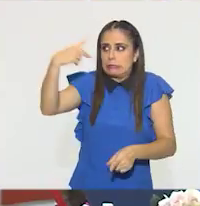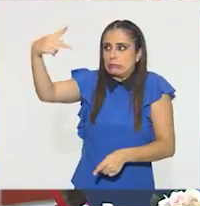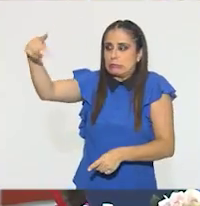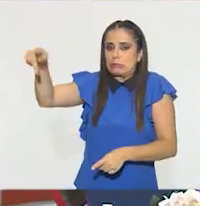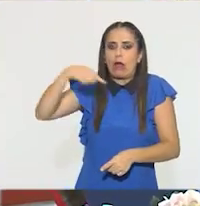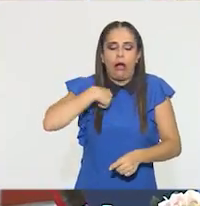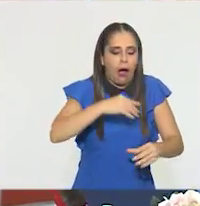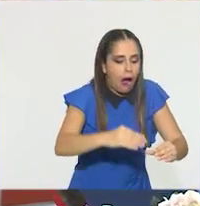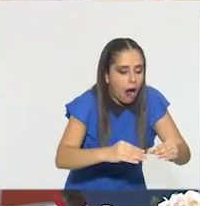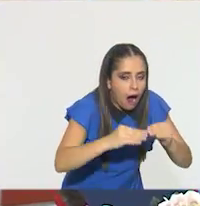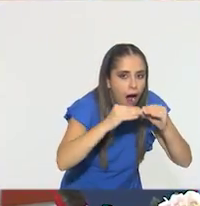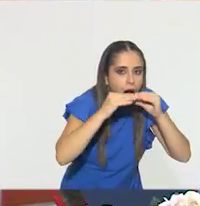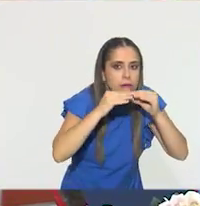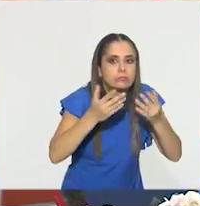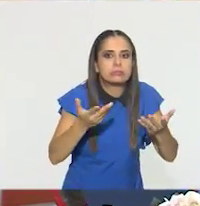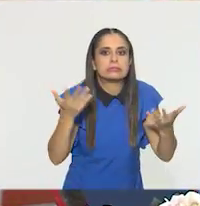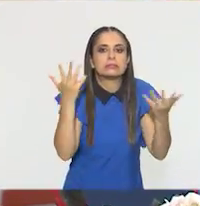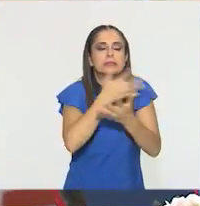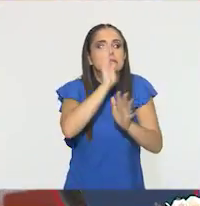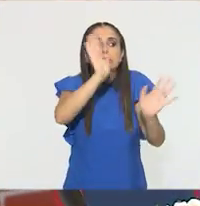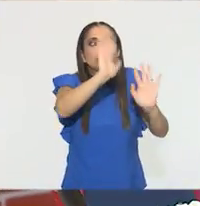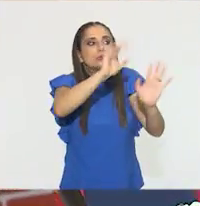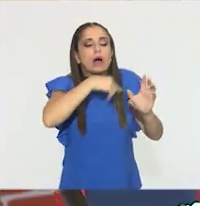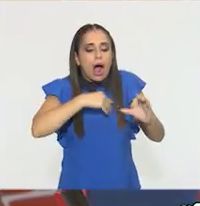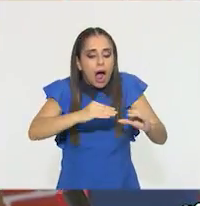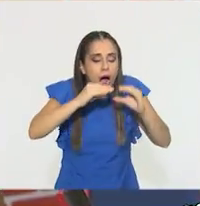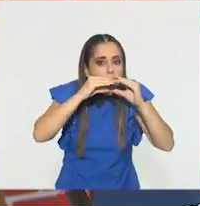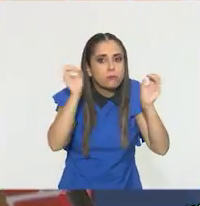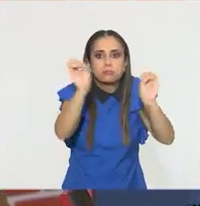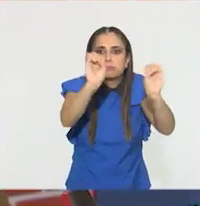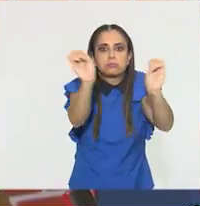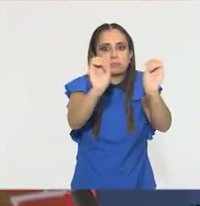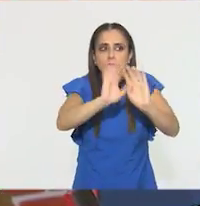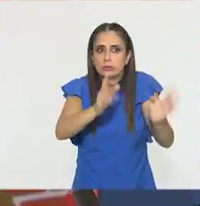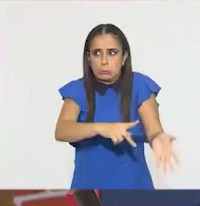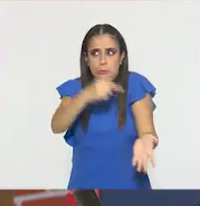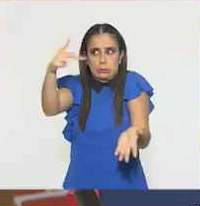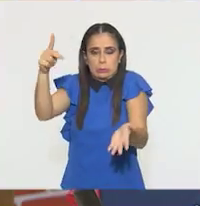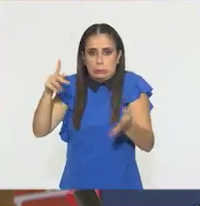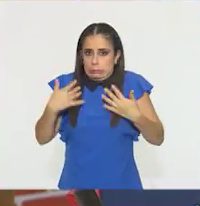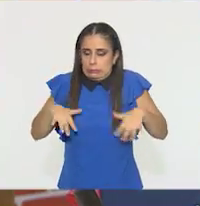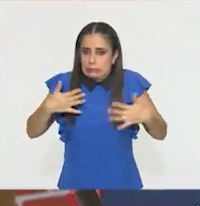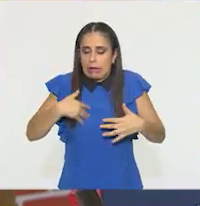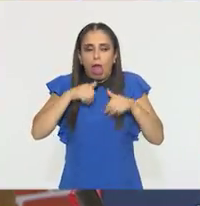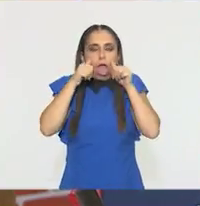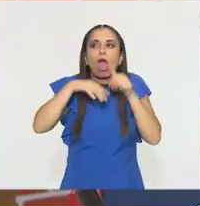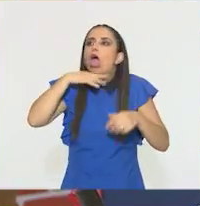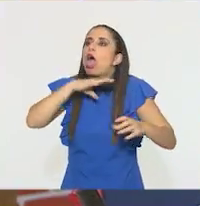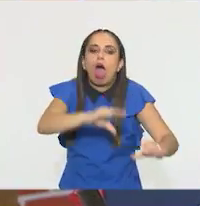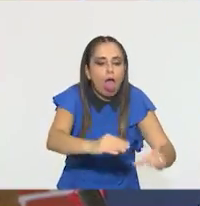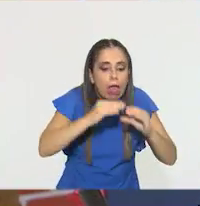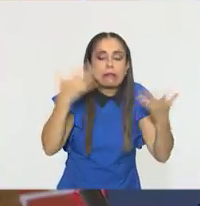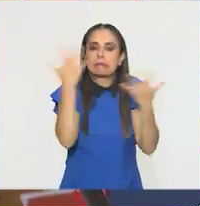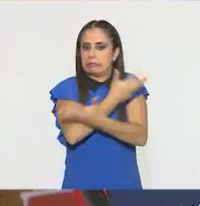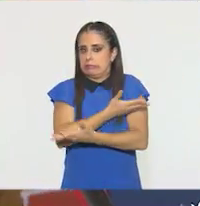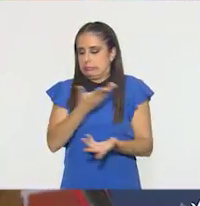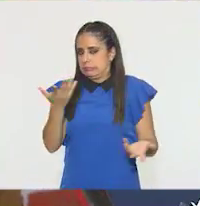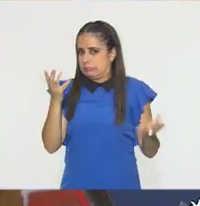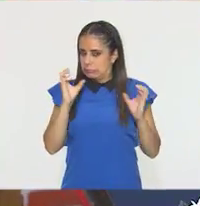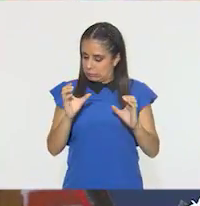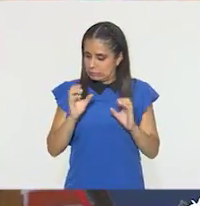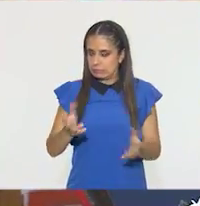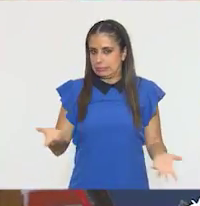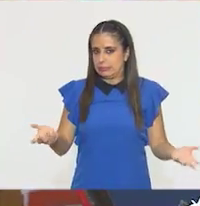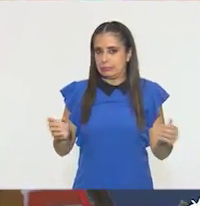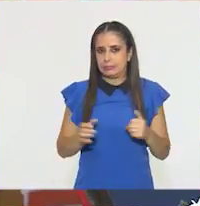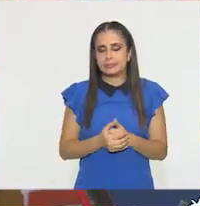Espero que no se haya enojado. No lo mordí, ¿eh? No pasa nada. No pasa nada. Bien. Ahora vamos a